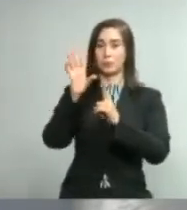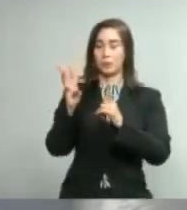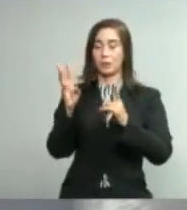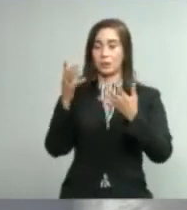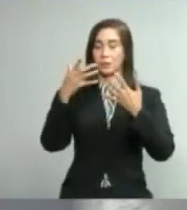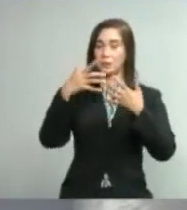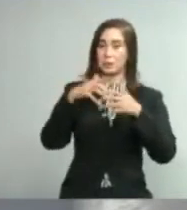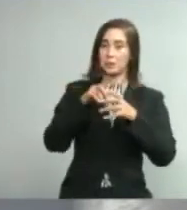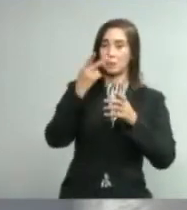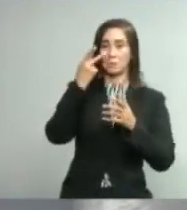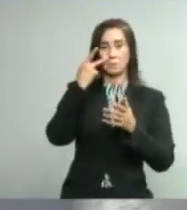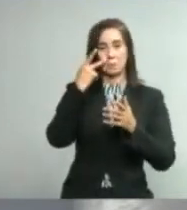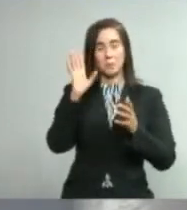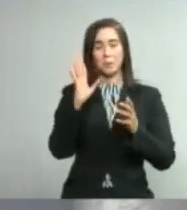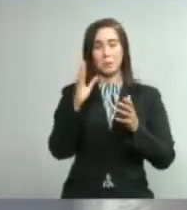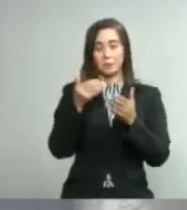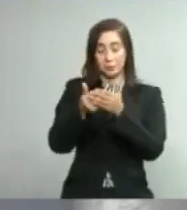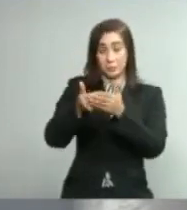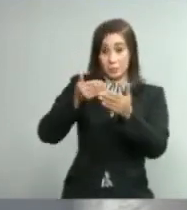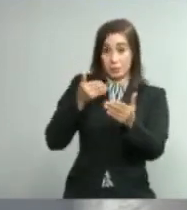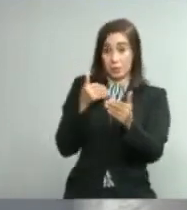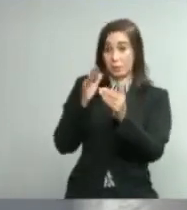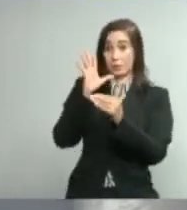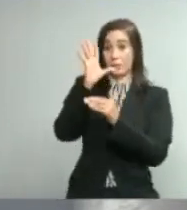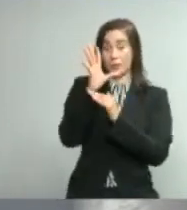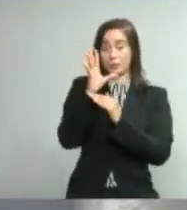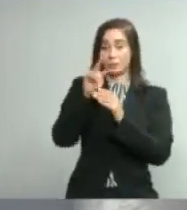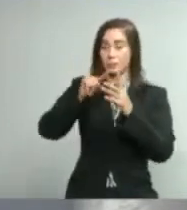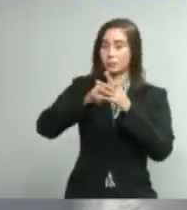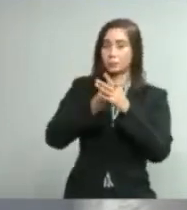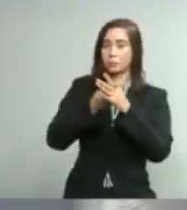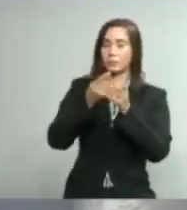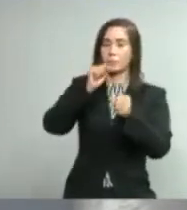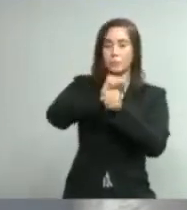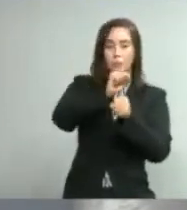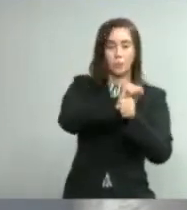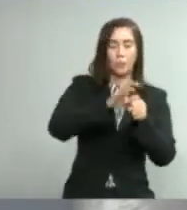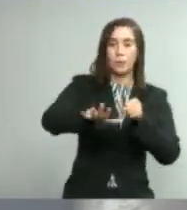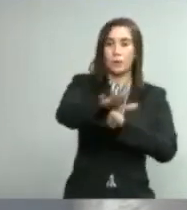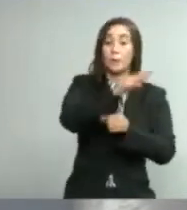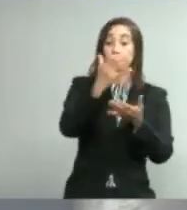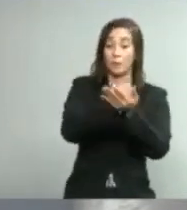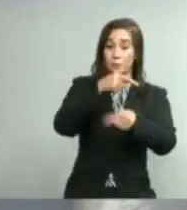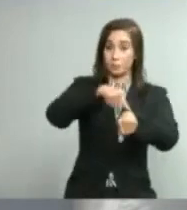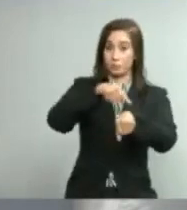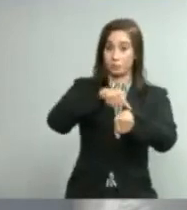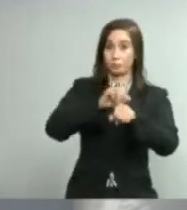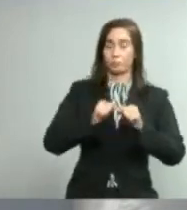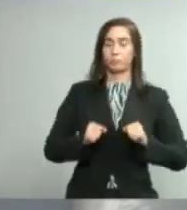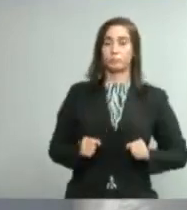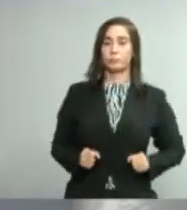algunos avances en ese sentido desde temprano de manera que podamos aprovechar el día